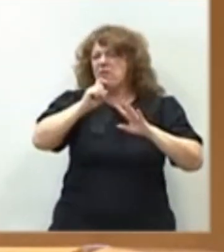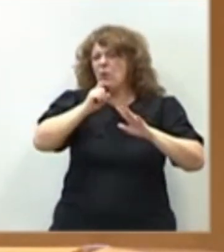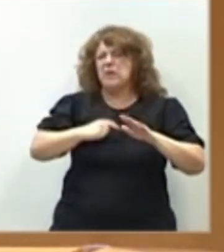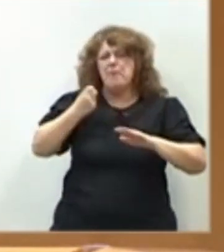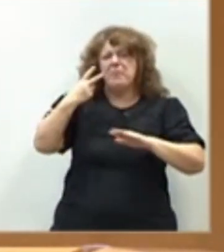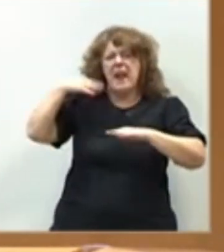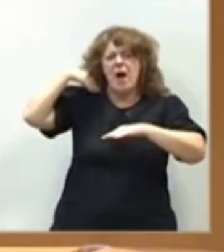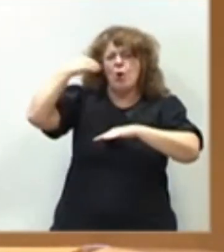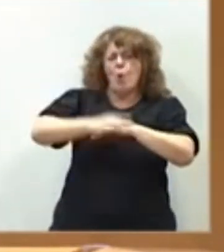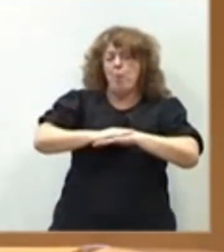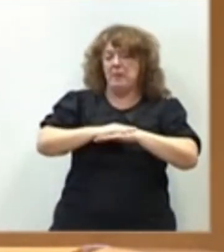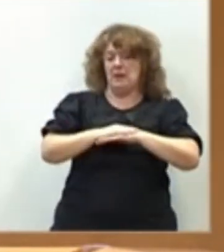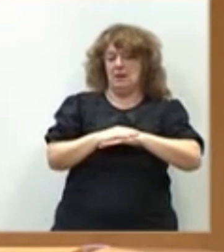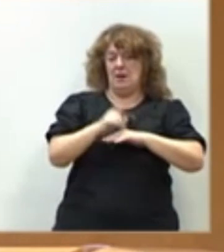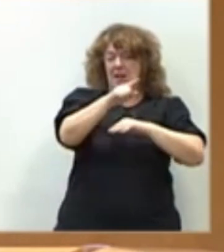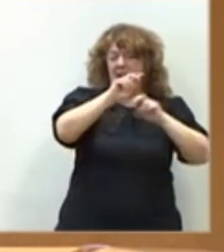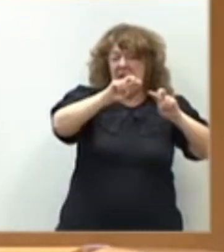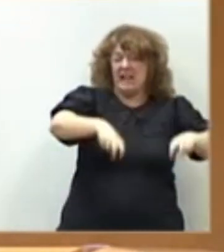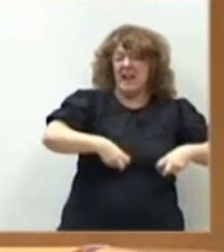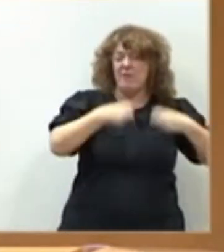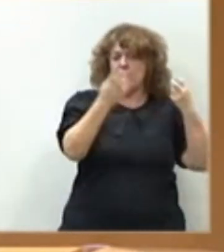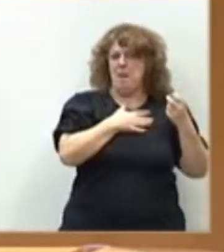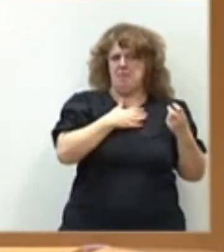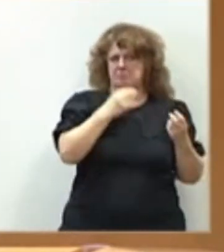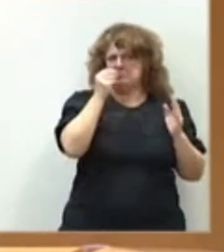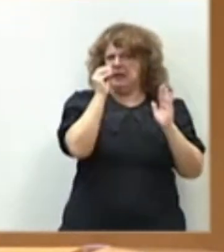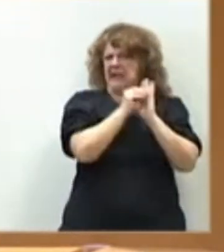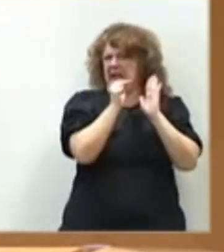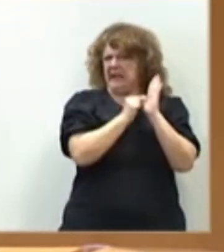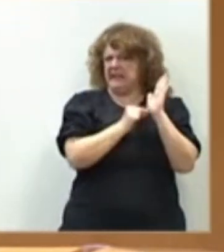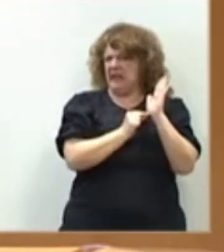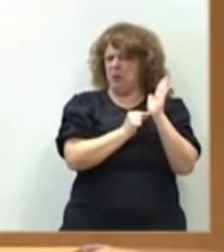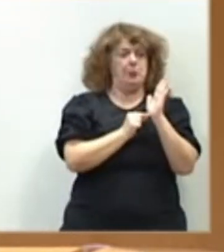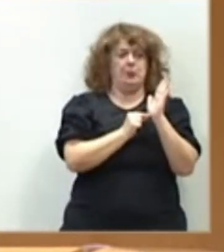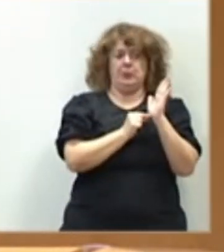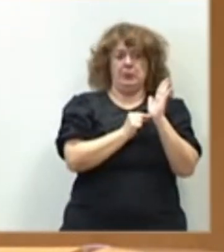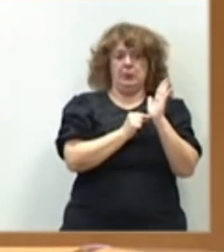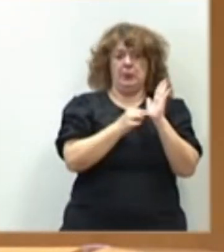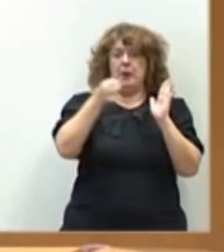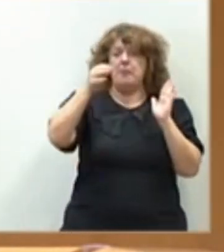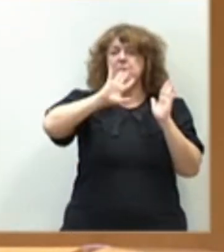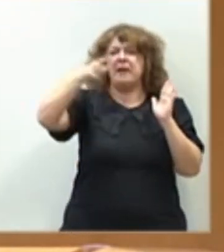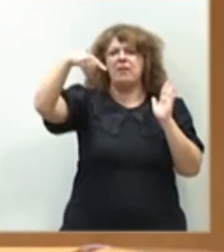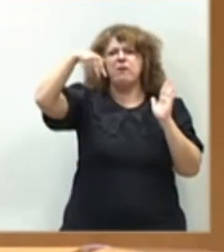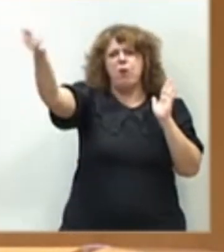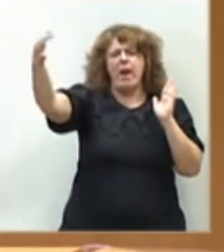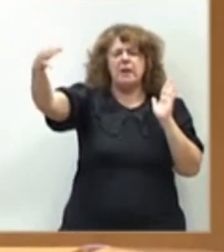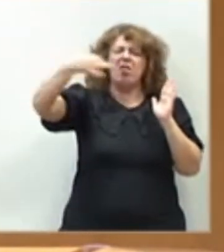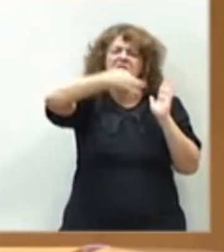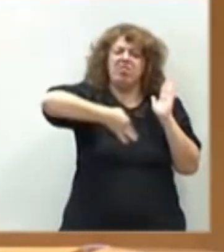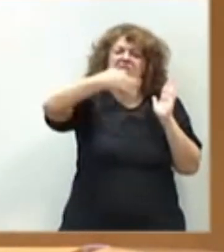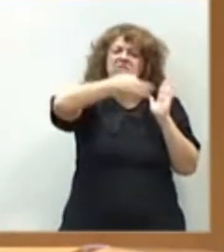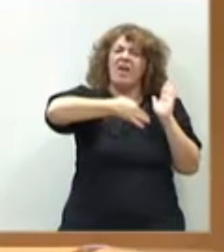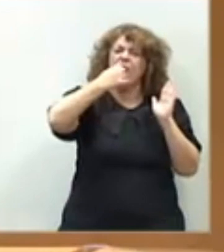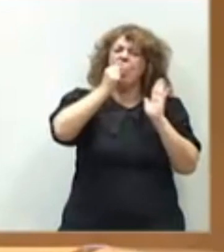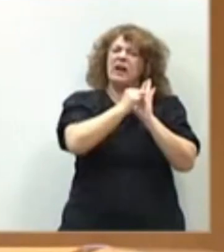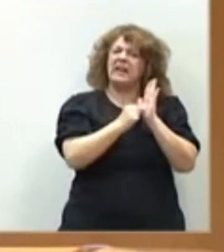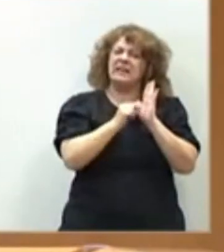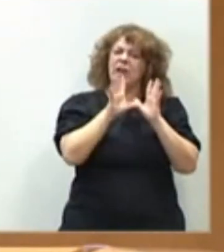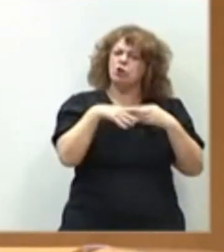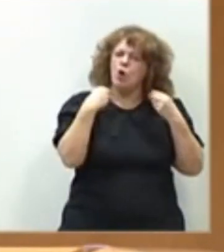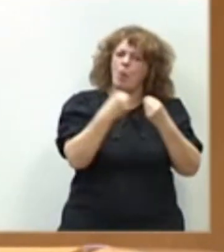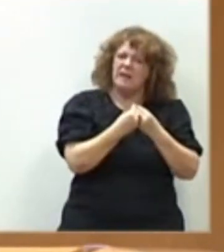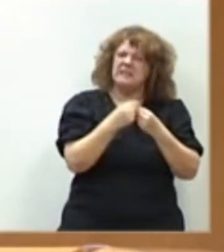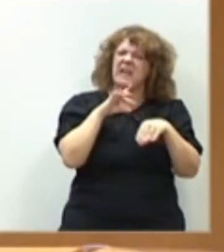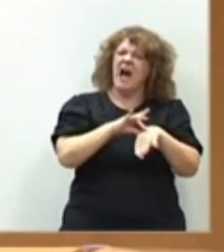una reforma que obedece a criterios, a nuestro juicio, dictados desde fuera, a criterios globalistas, de agendas